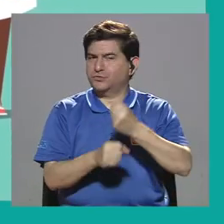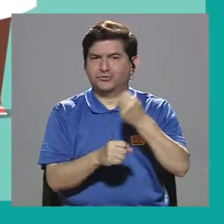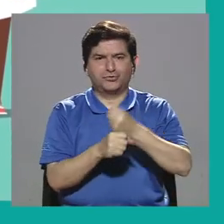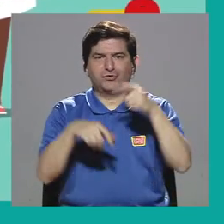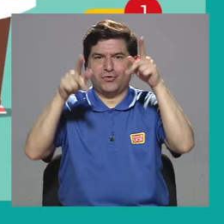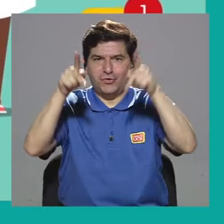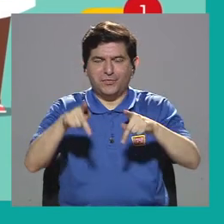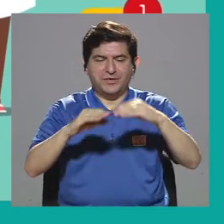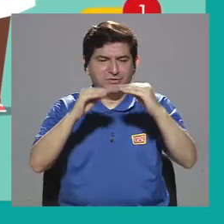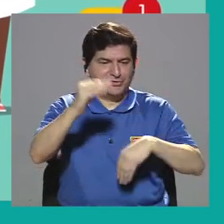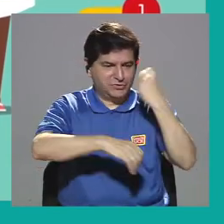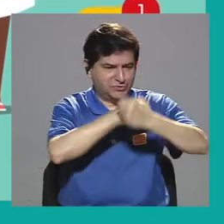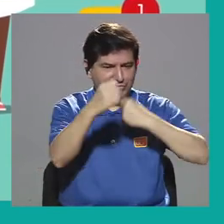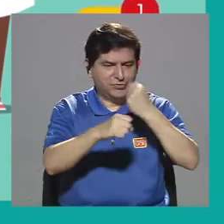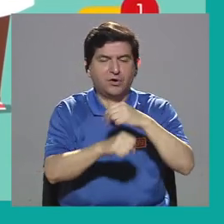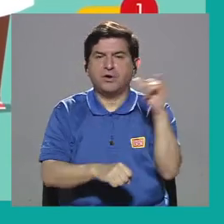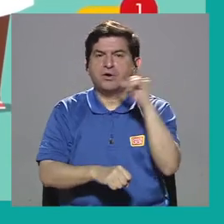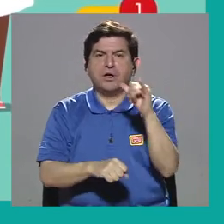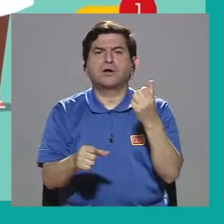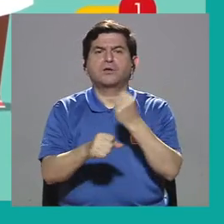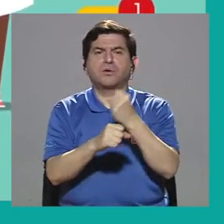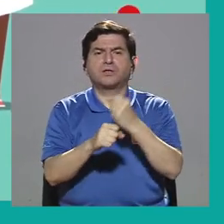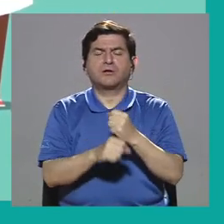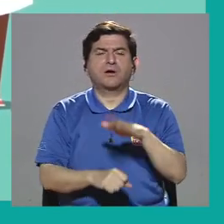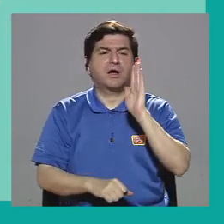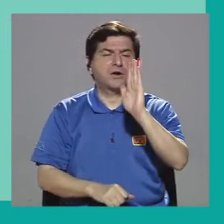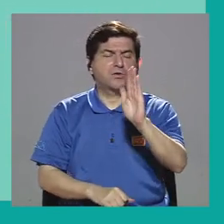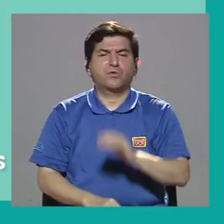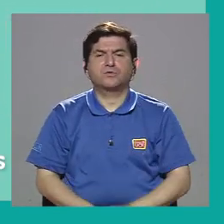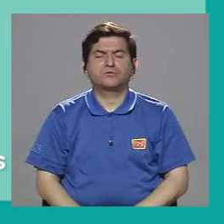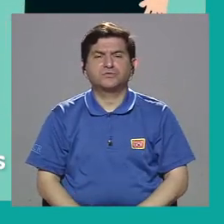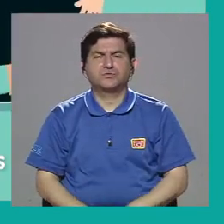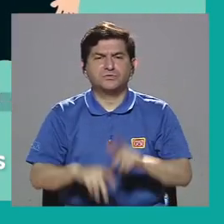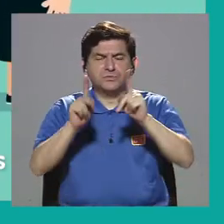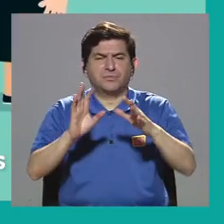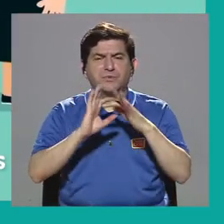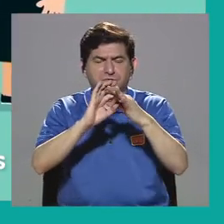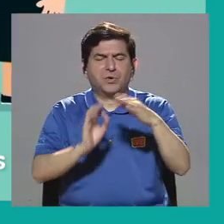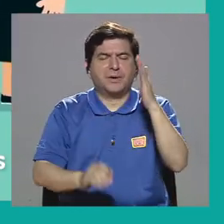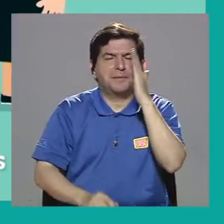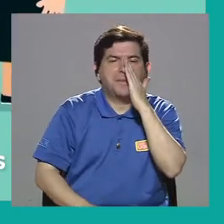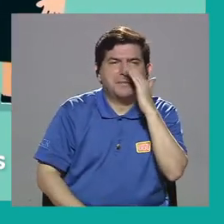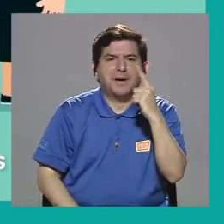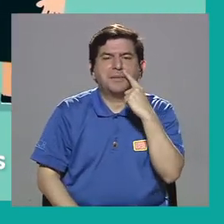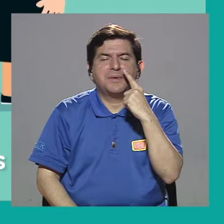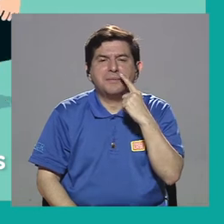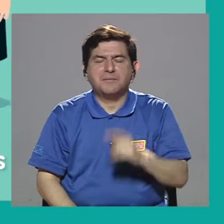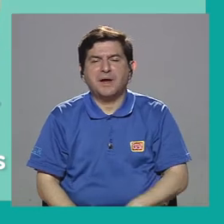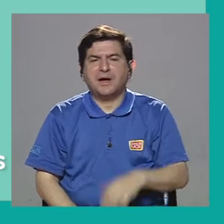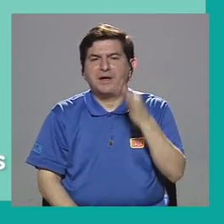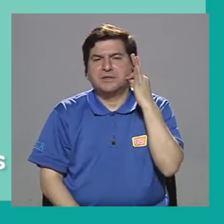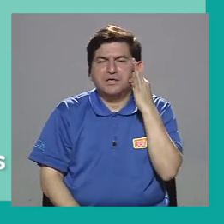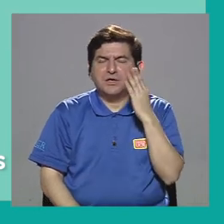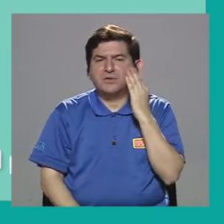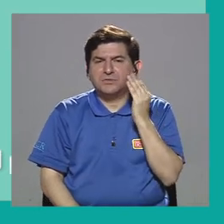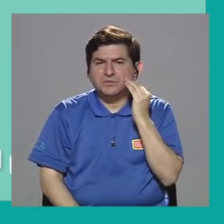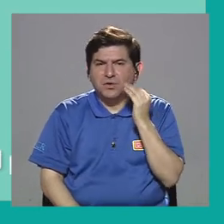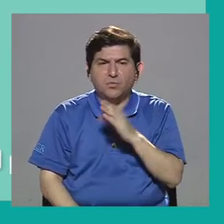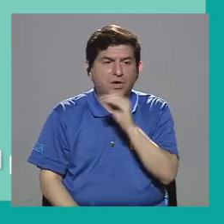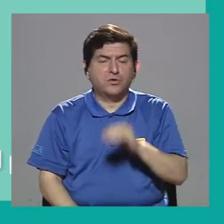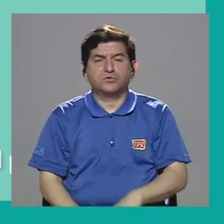personas menores de edad sino que también trabajamos con sus referentes por ejemplo mamás, papás, tíos, abuelas o referentes